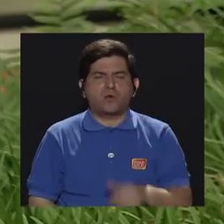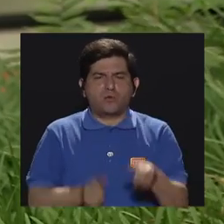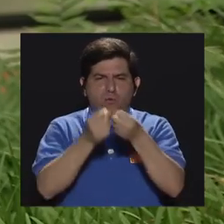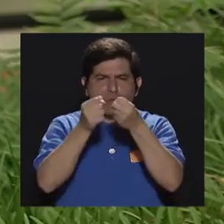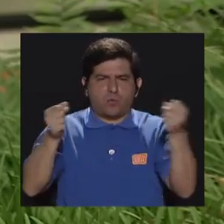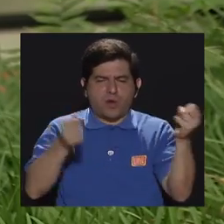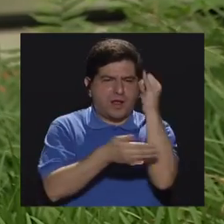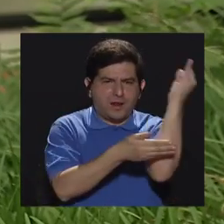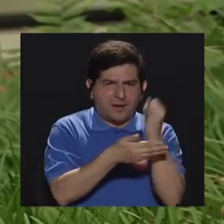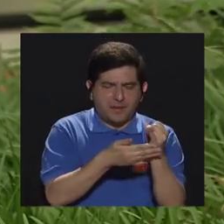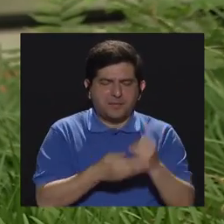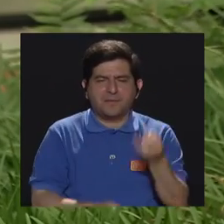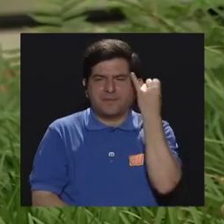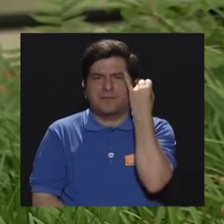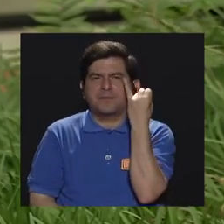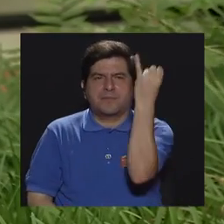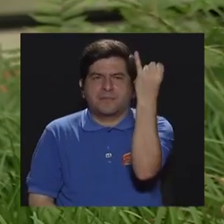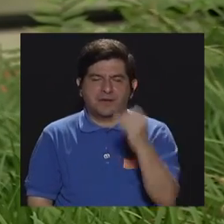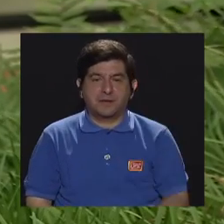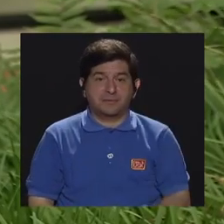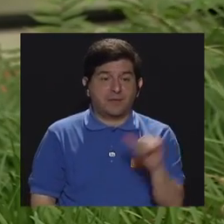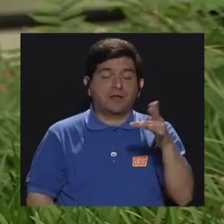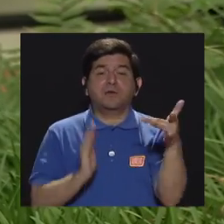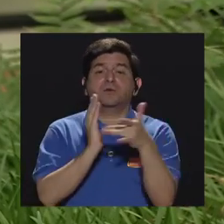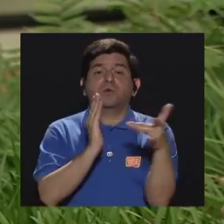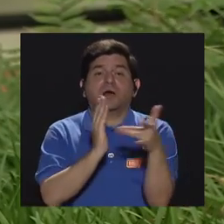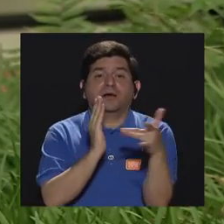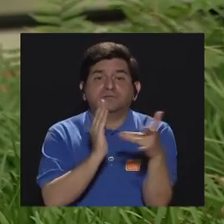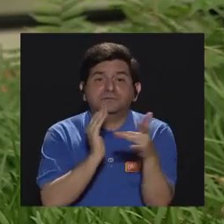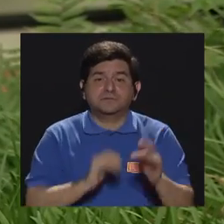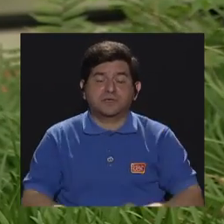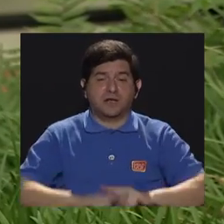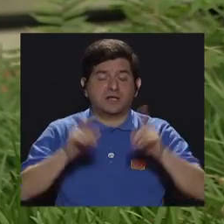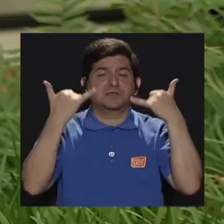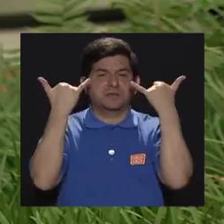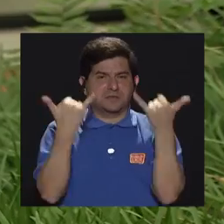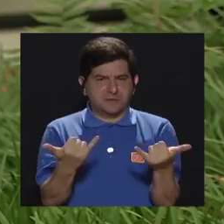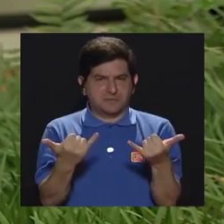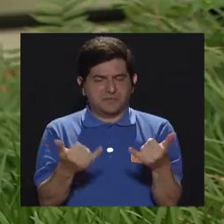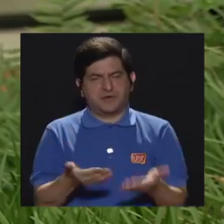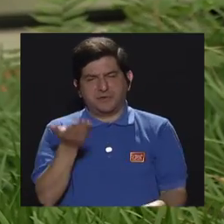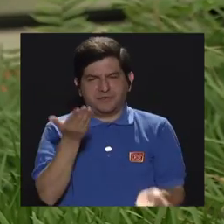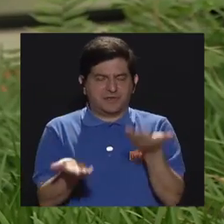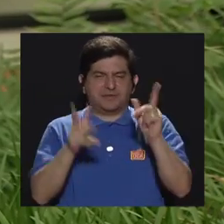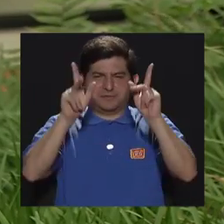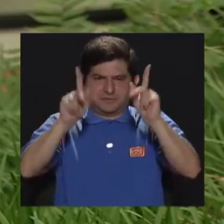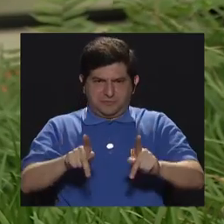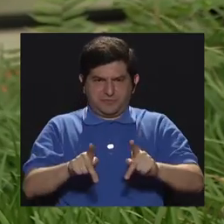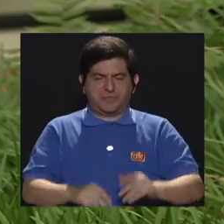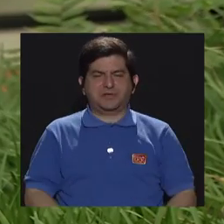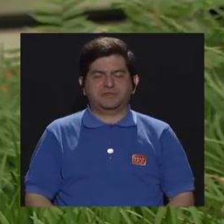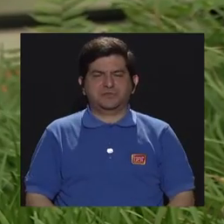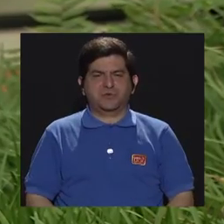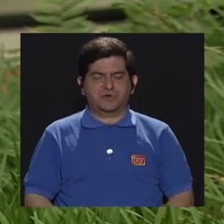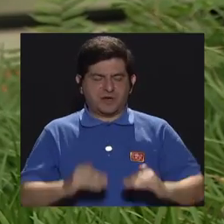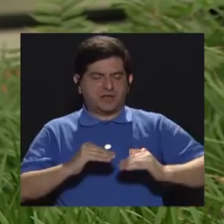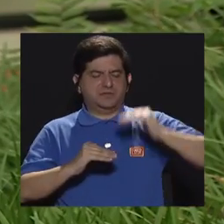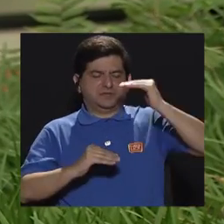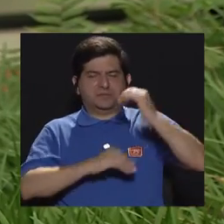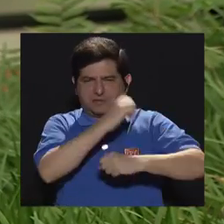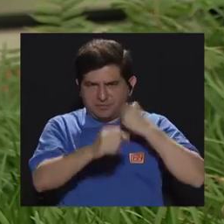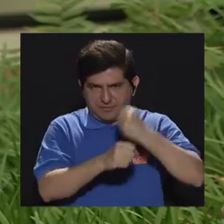conceptuales. Y hay otro tipo de técnicas también que podemos utilizar, pero que ya son para personas de mayor edad.